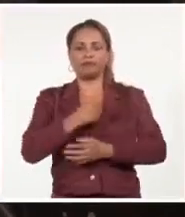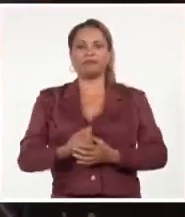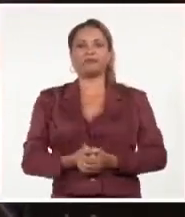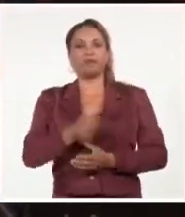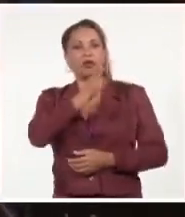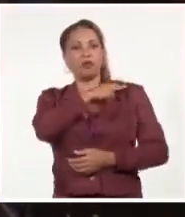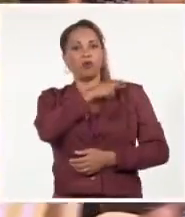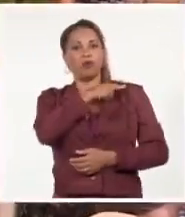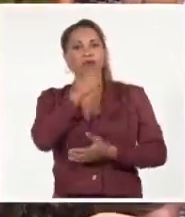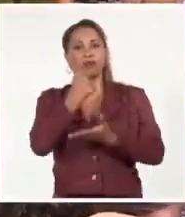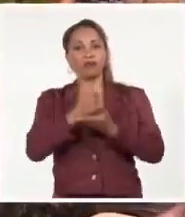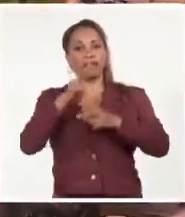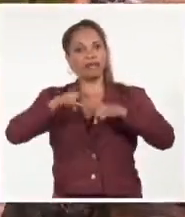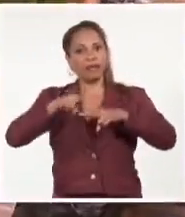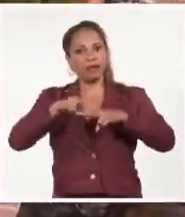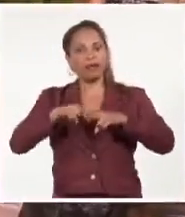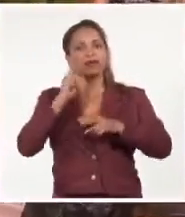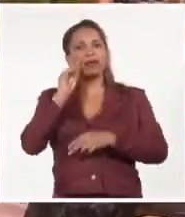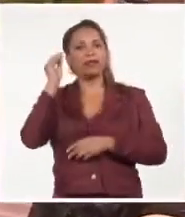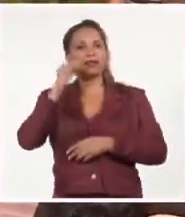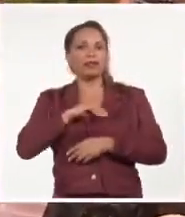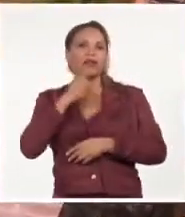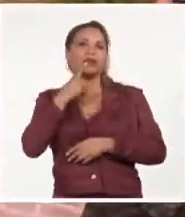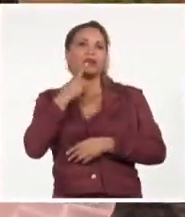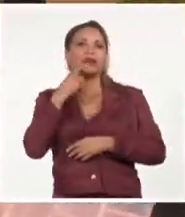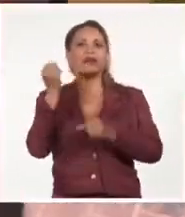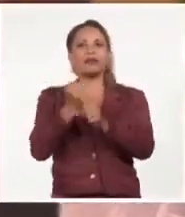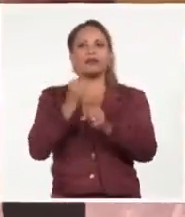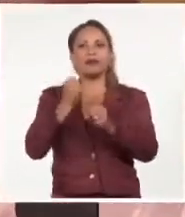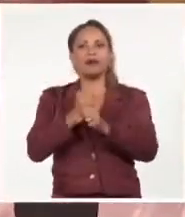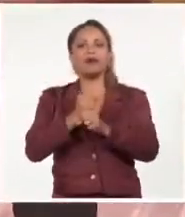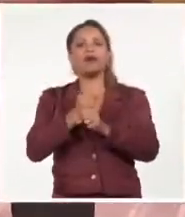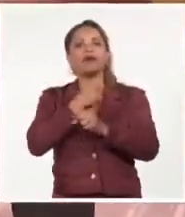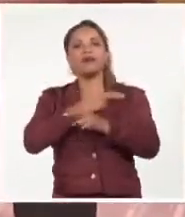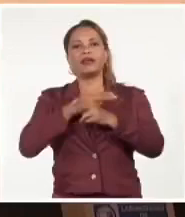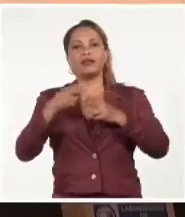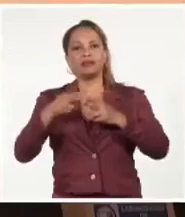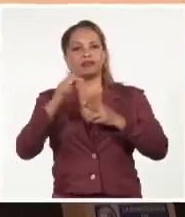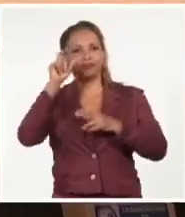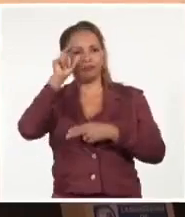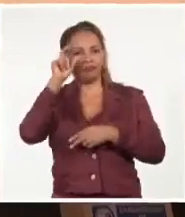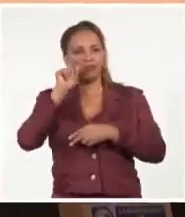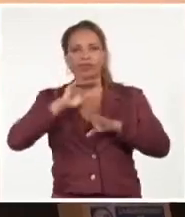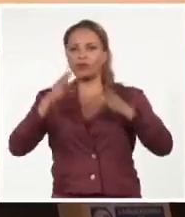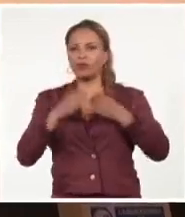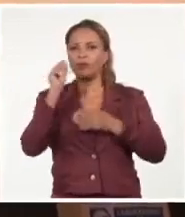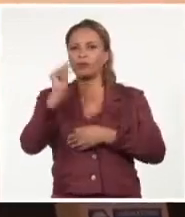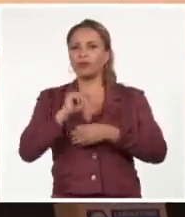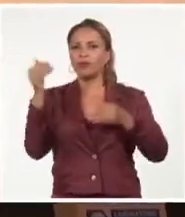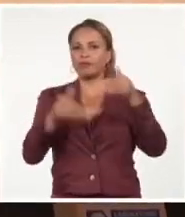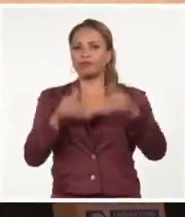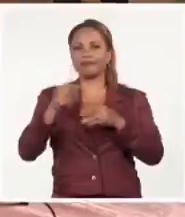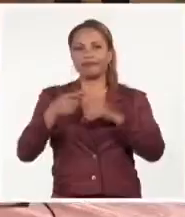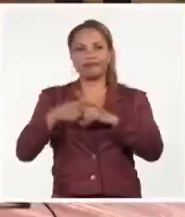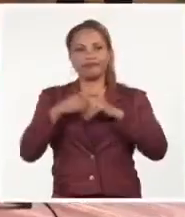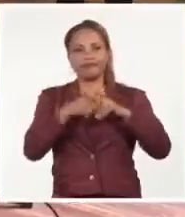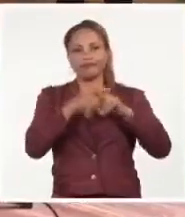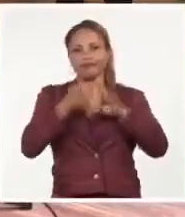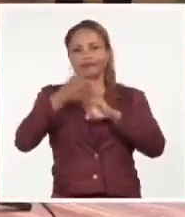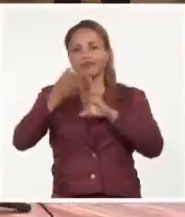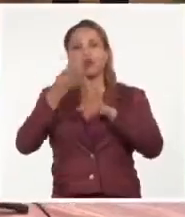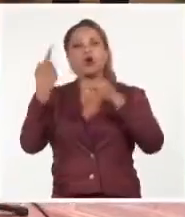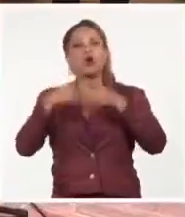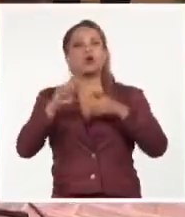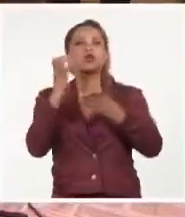la capital reconocieron la labor de la Oficina del Historiador de La Habana y de todos los que participaron en la recuperación de esta y otras escuelas que